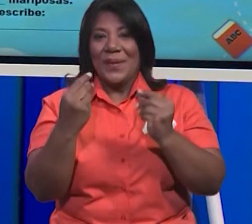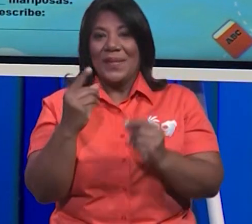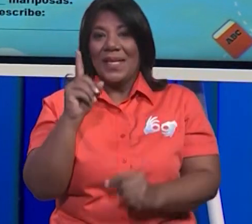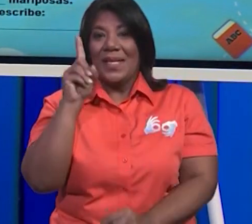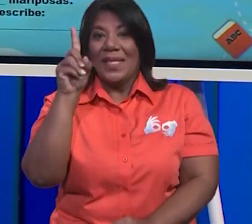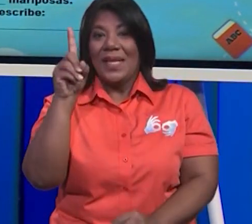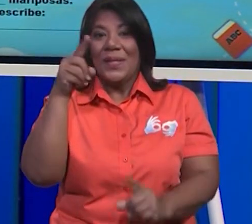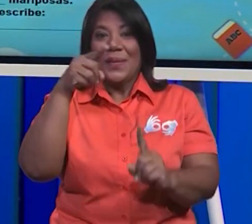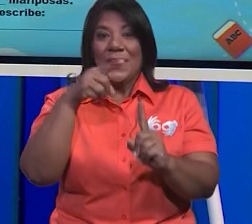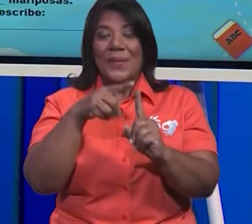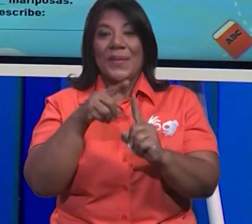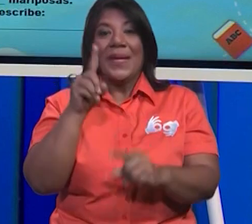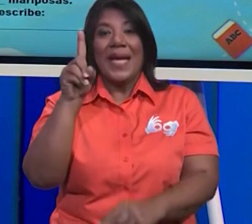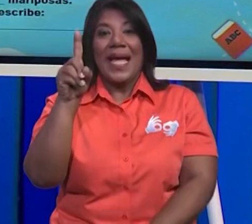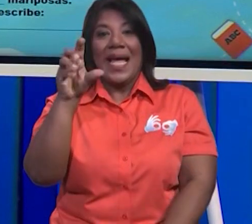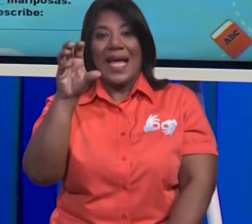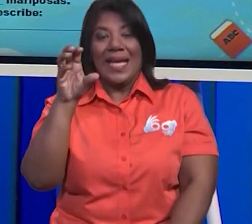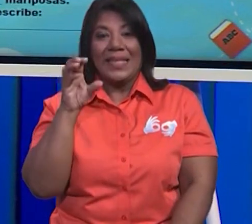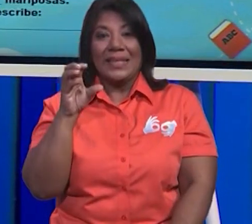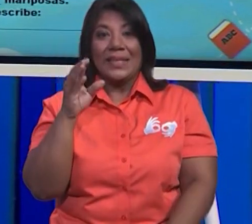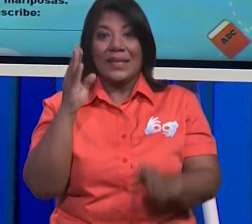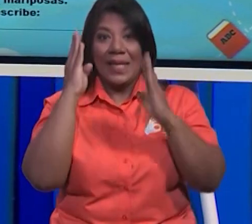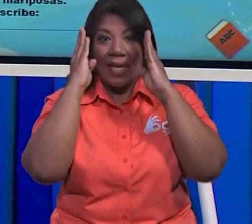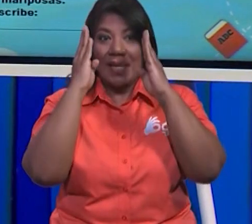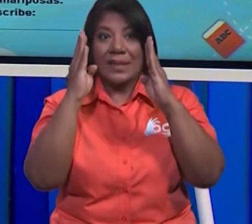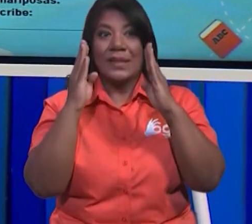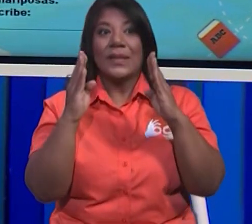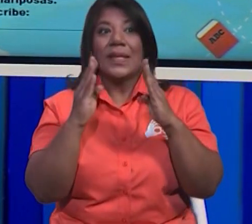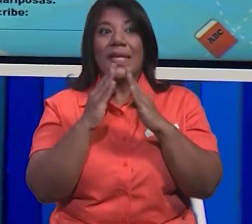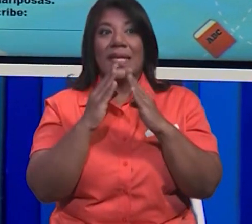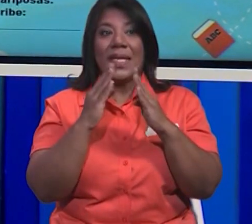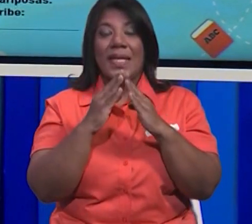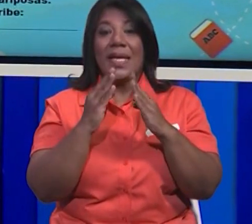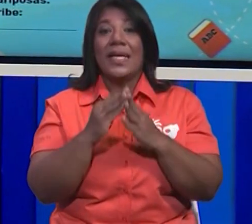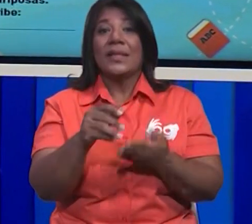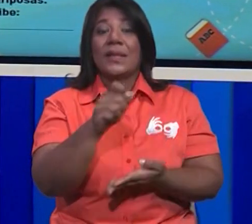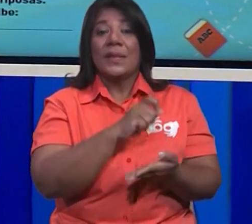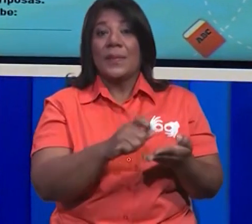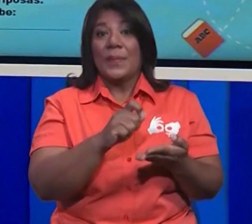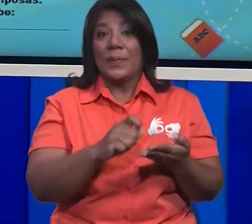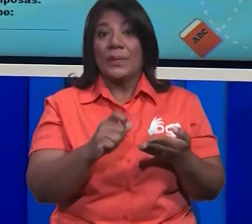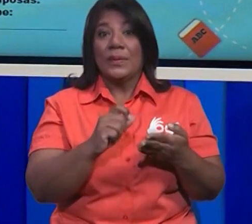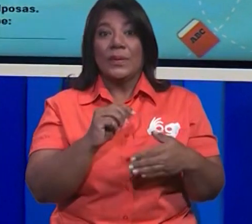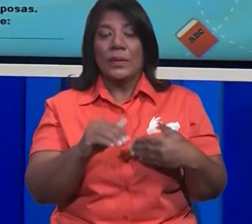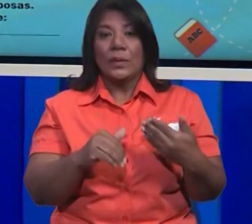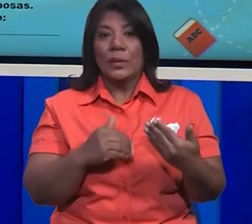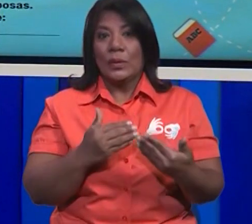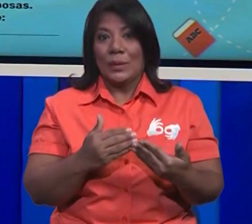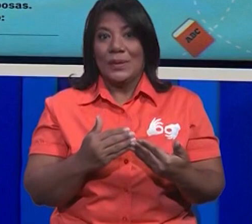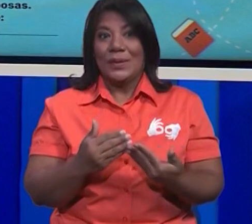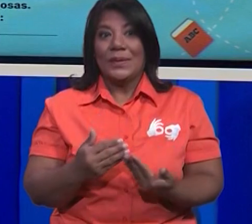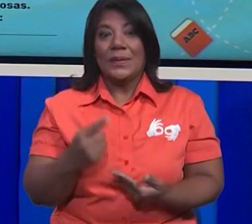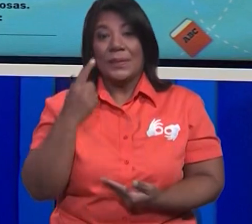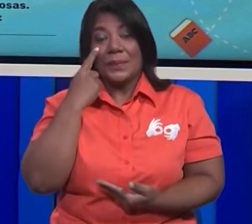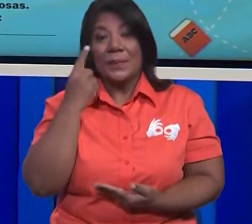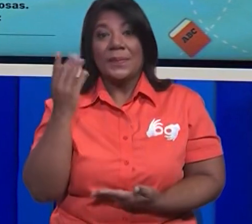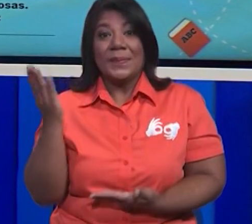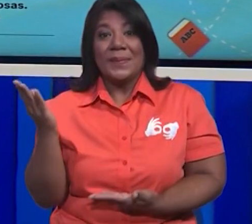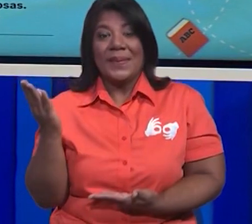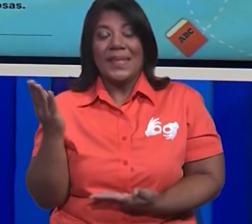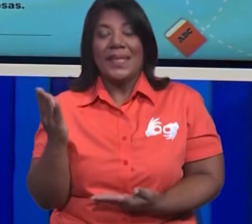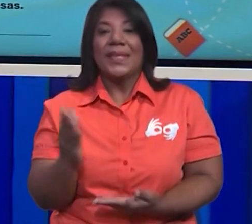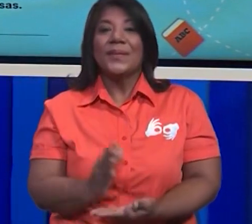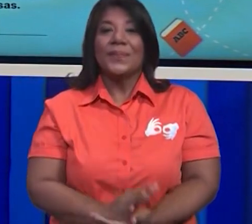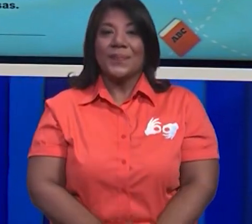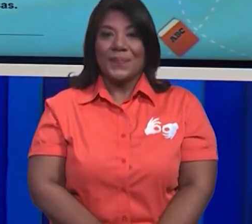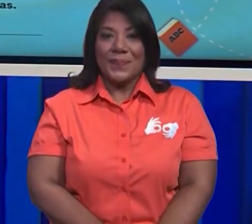al 100. Así que sigue atento. Tú sigue en casa haciendo tus apuntes. Vamos a ver ahora cuántas cantidades